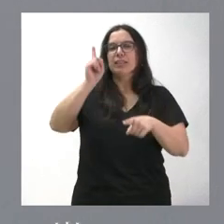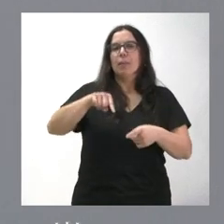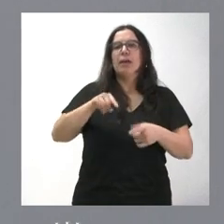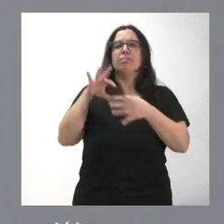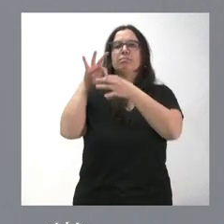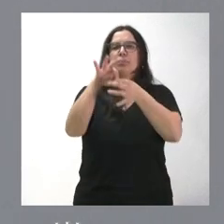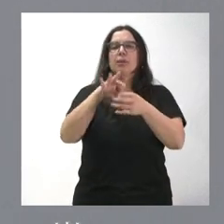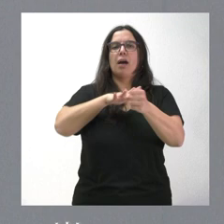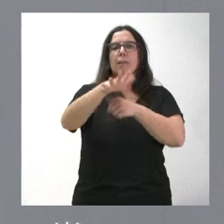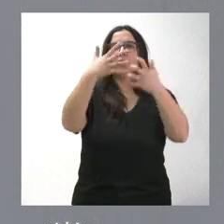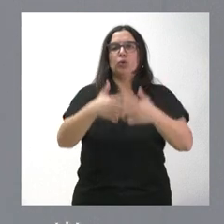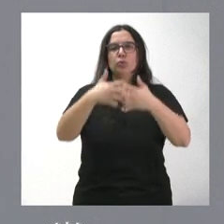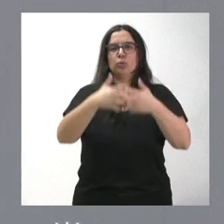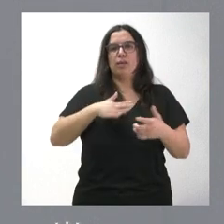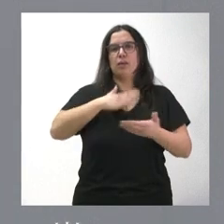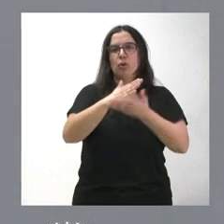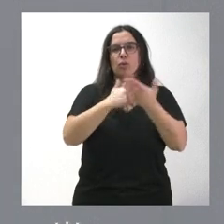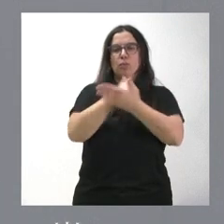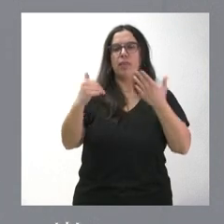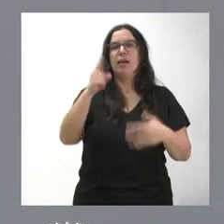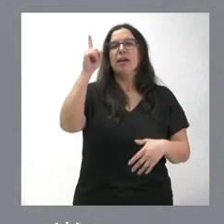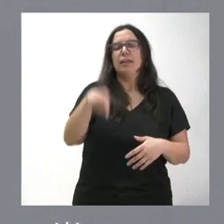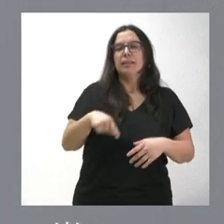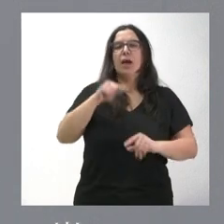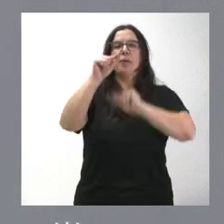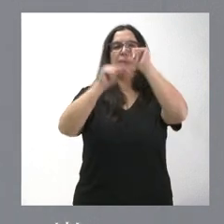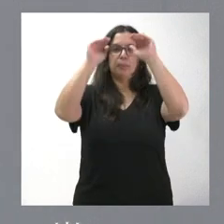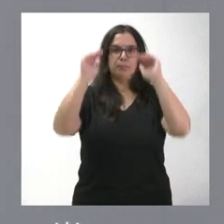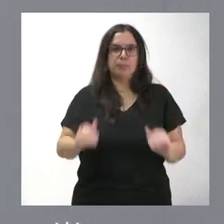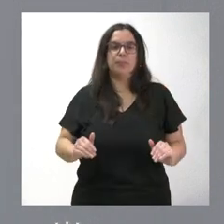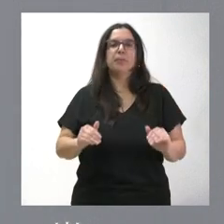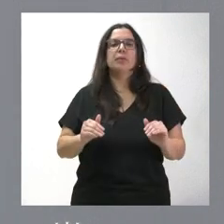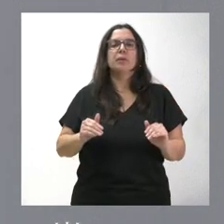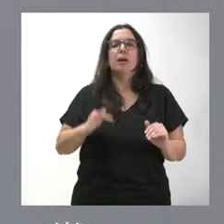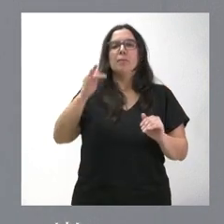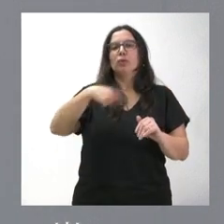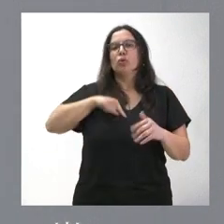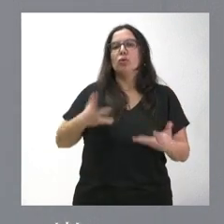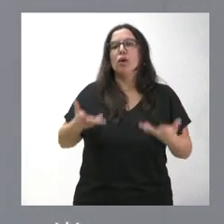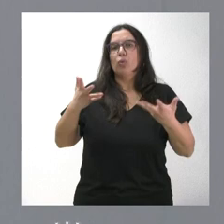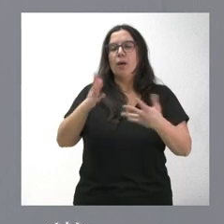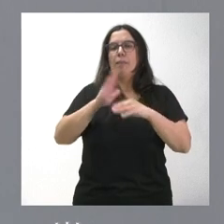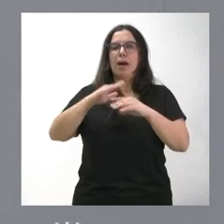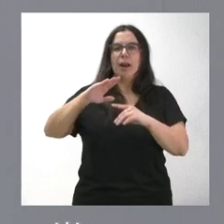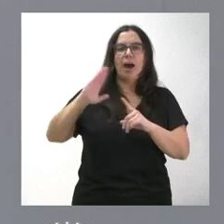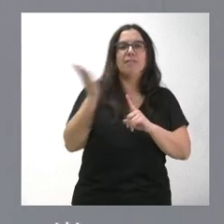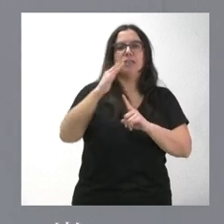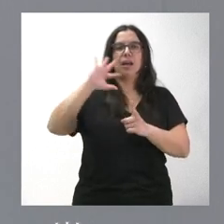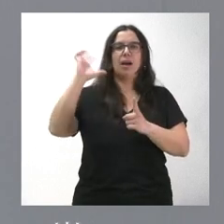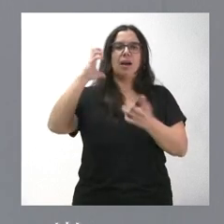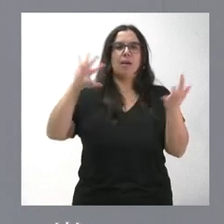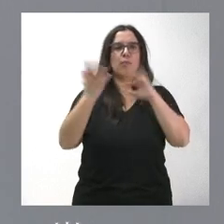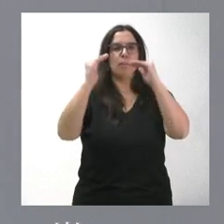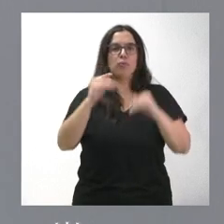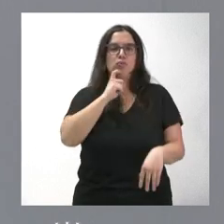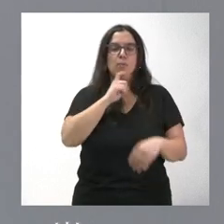ámbito industrial de nuestra comunidad autónoma, así como la reducción de emisiones de CO2 y nuestra contribución a la reducción del impacto del cambio climático. La